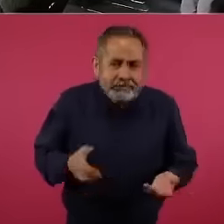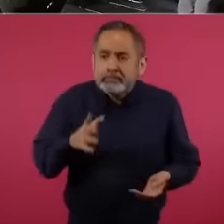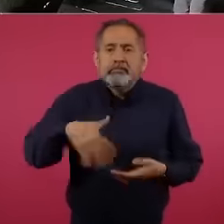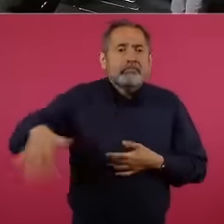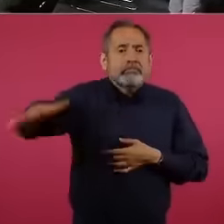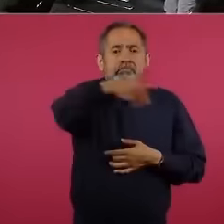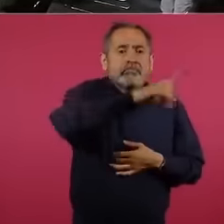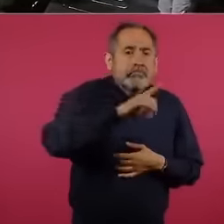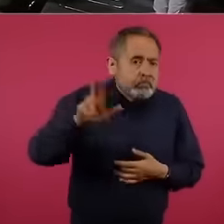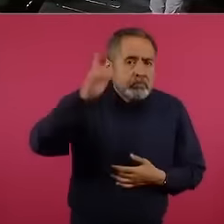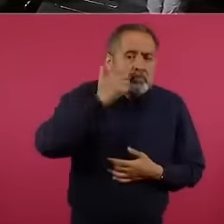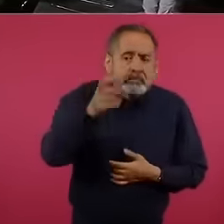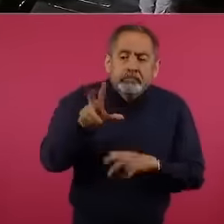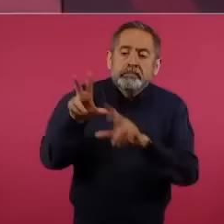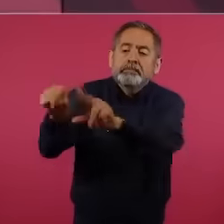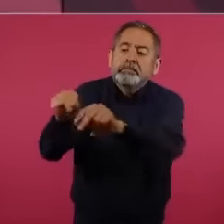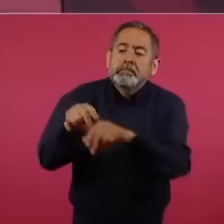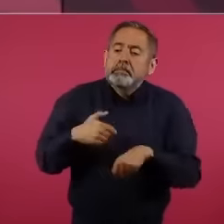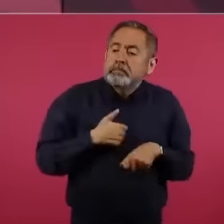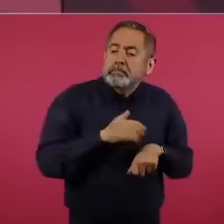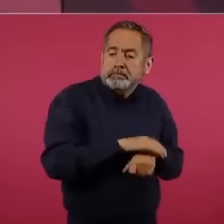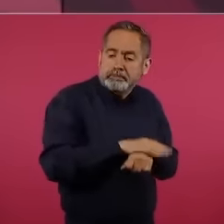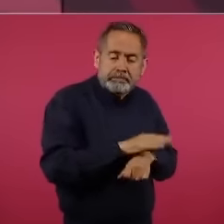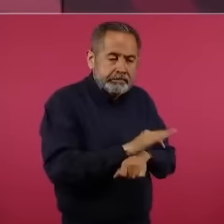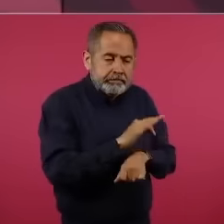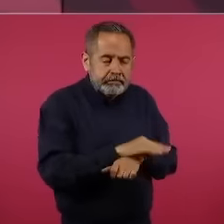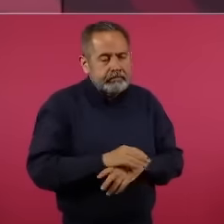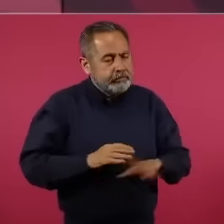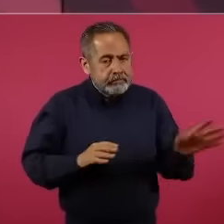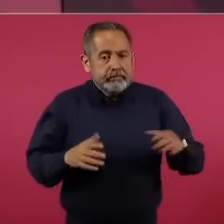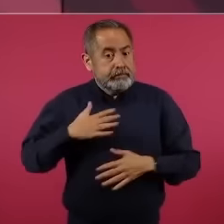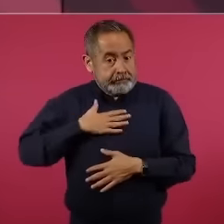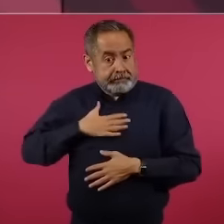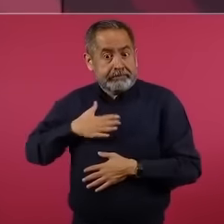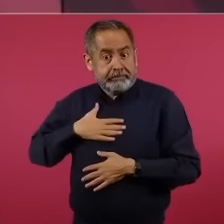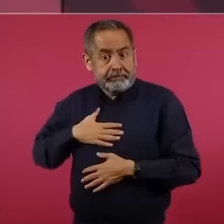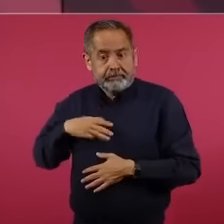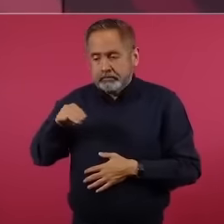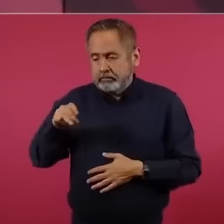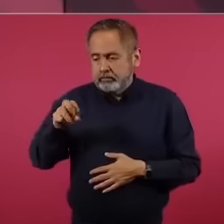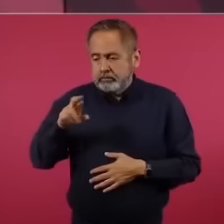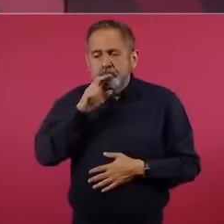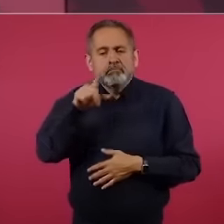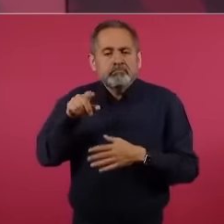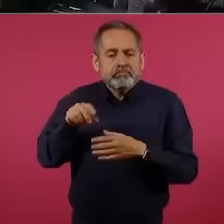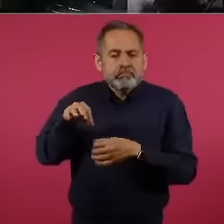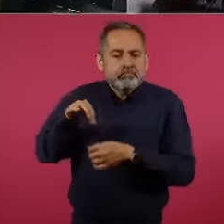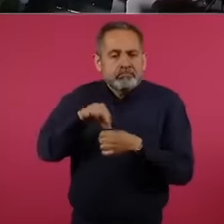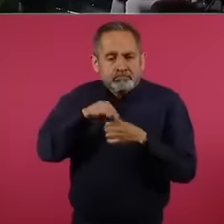se aplica lo de la insalculación y llegan